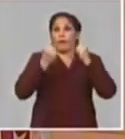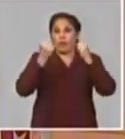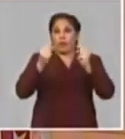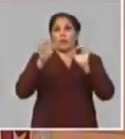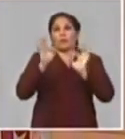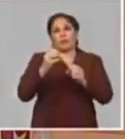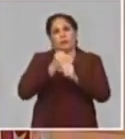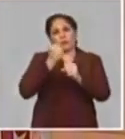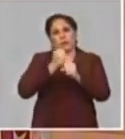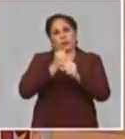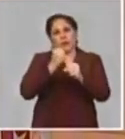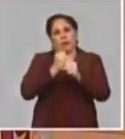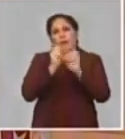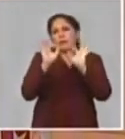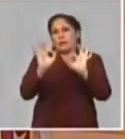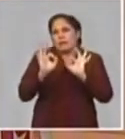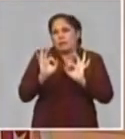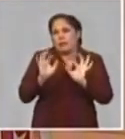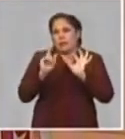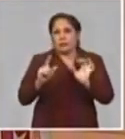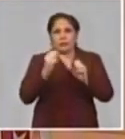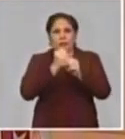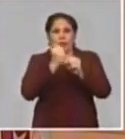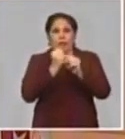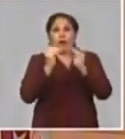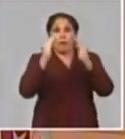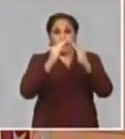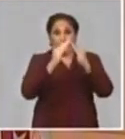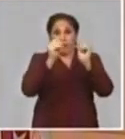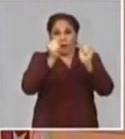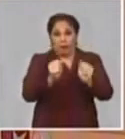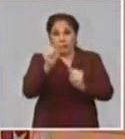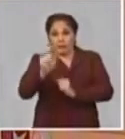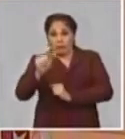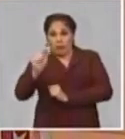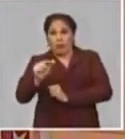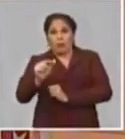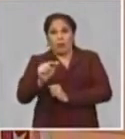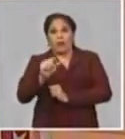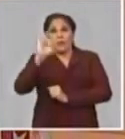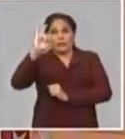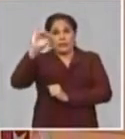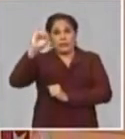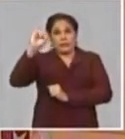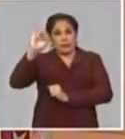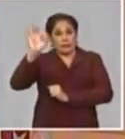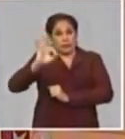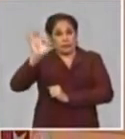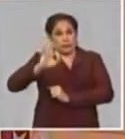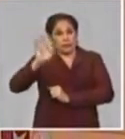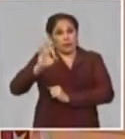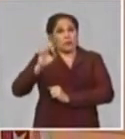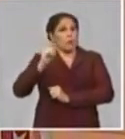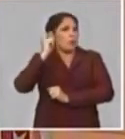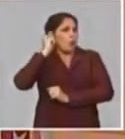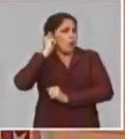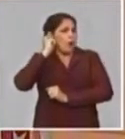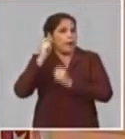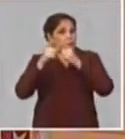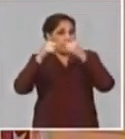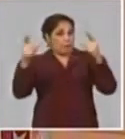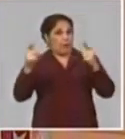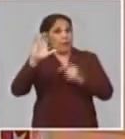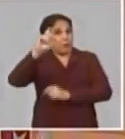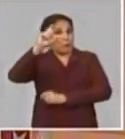trabajo específicamente. También tenemos, como había dicho, 60% de las trabajadoras bancarias son mujeres